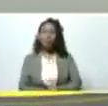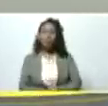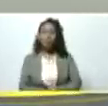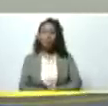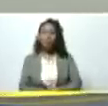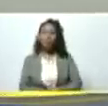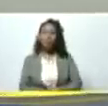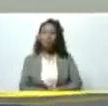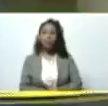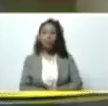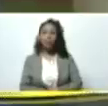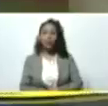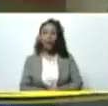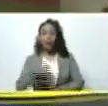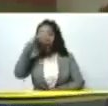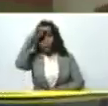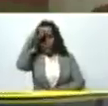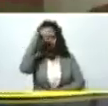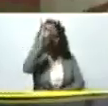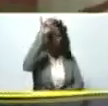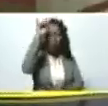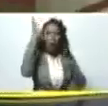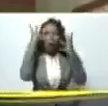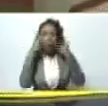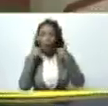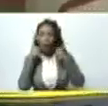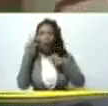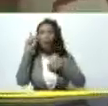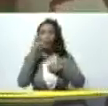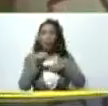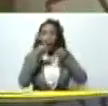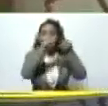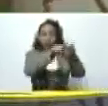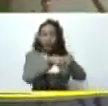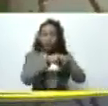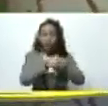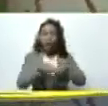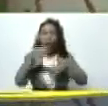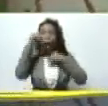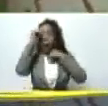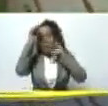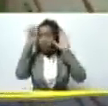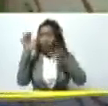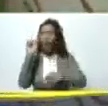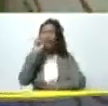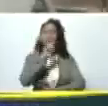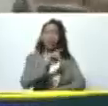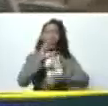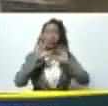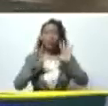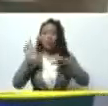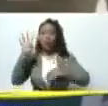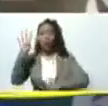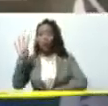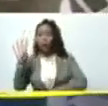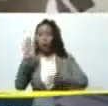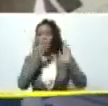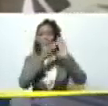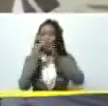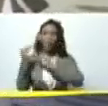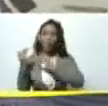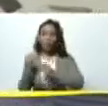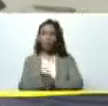de ganadera y también agropecuaria vamos a atender a 184 comuneros